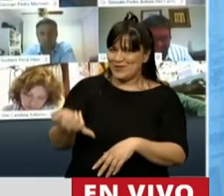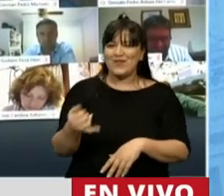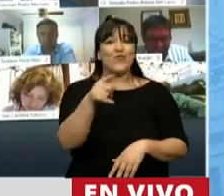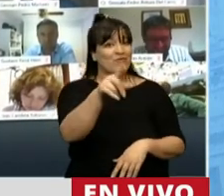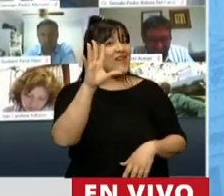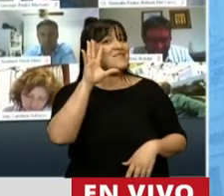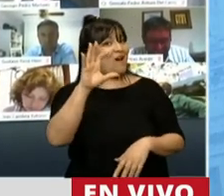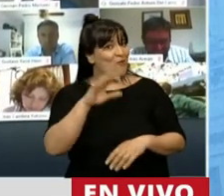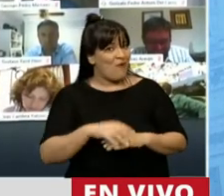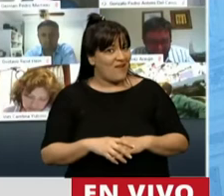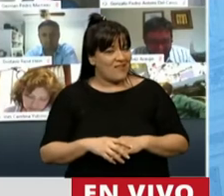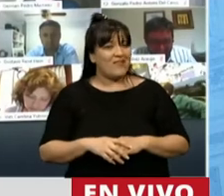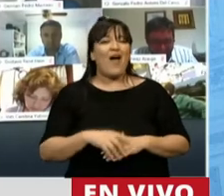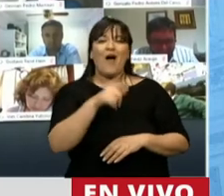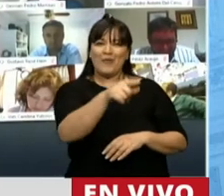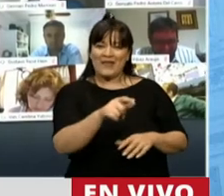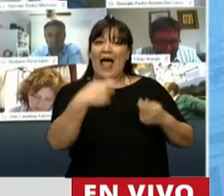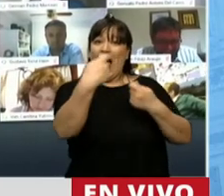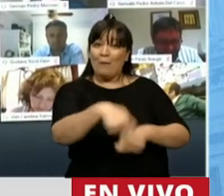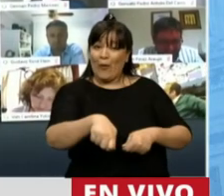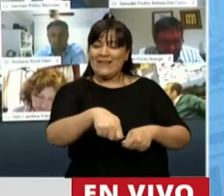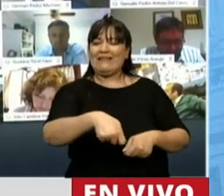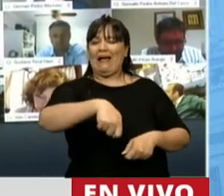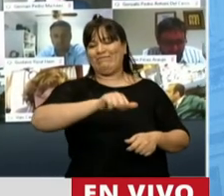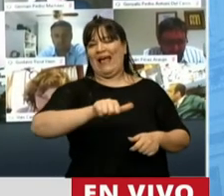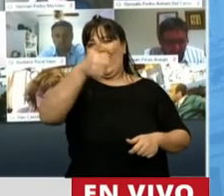Acuérdese, señor presidente, usted me ganó la apuesta, yo sí.